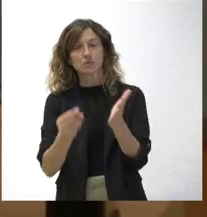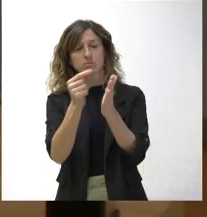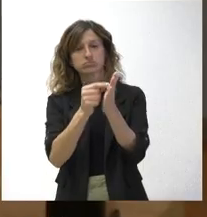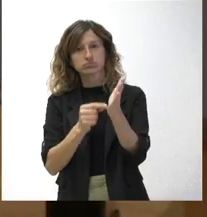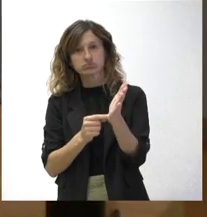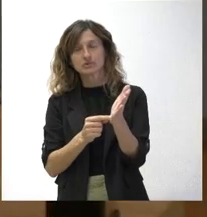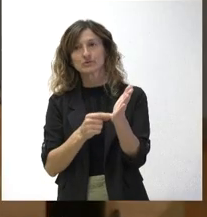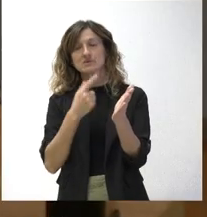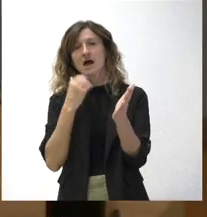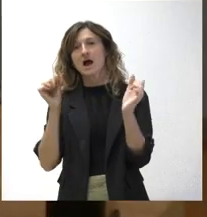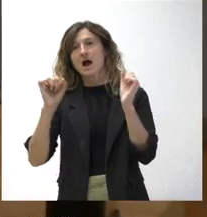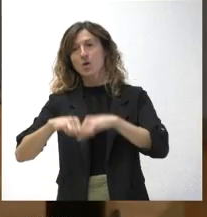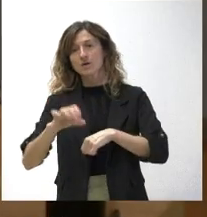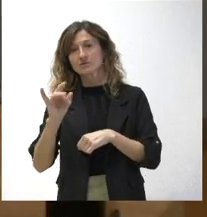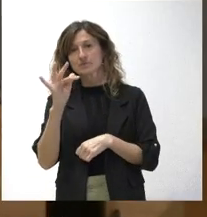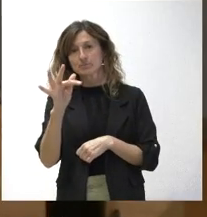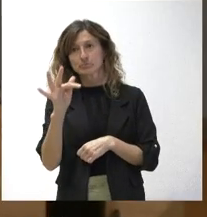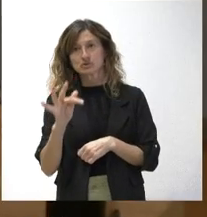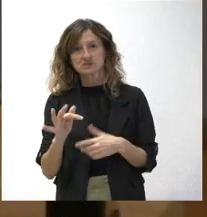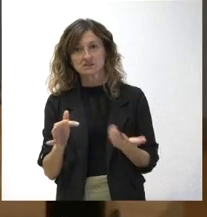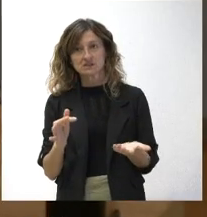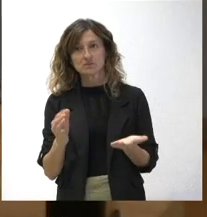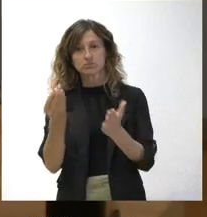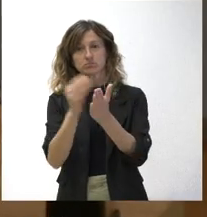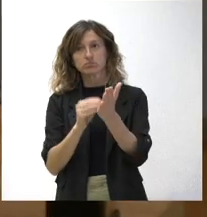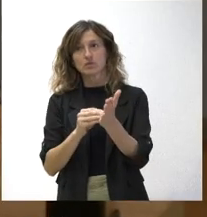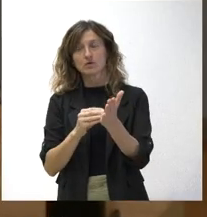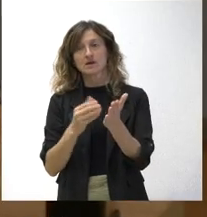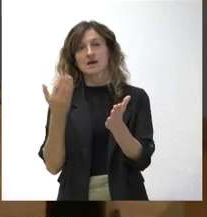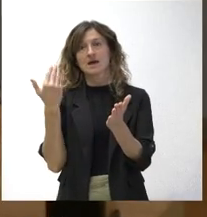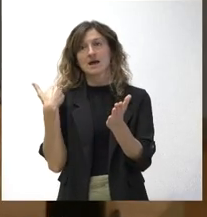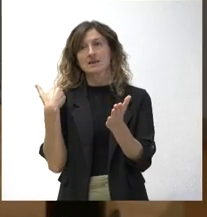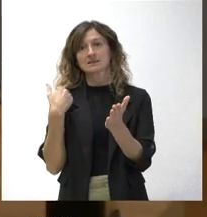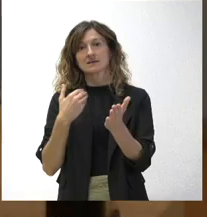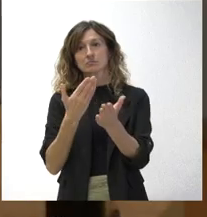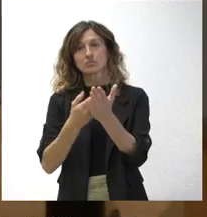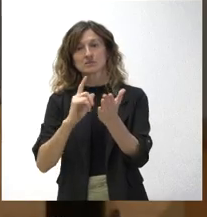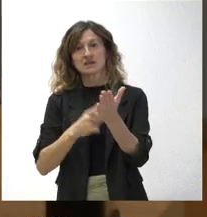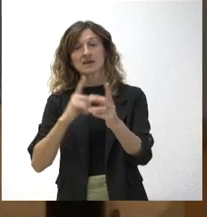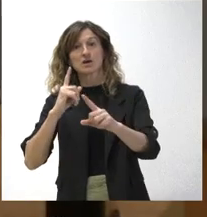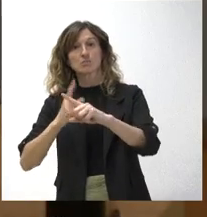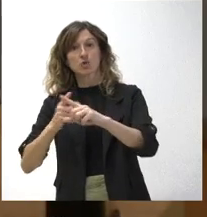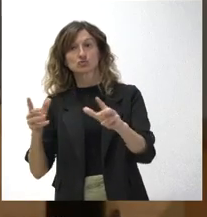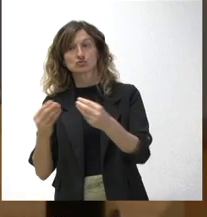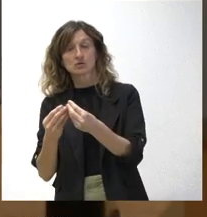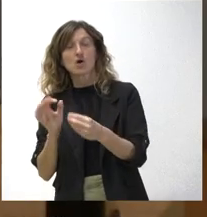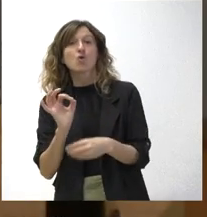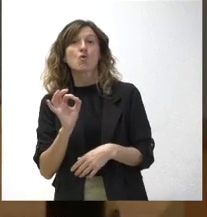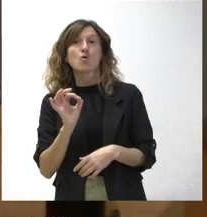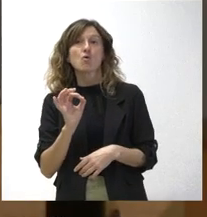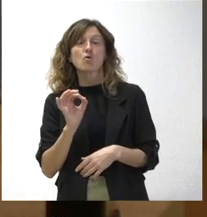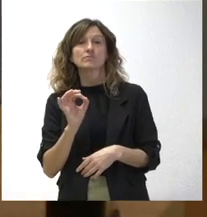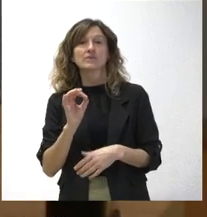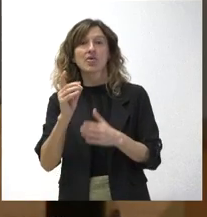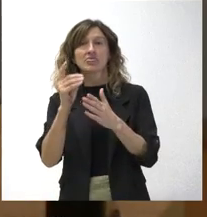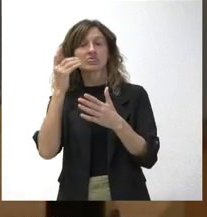que sí estaba de acuerdo y consideraban positivos del anterior texto, vamos, la propuesta de texto junto con Vox, o si dan por bueno, en cambio, el